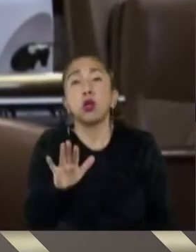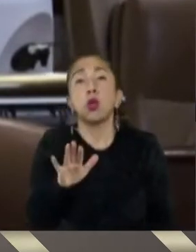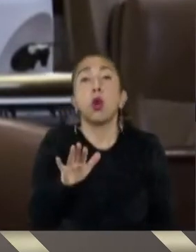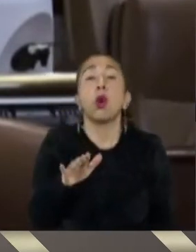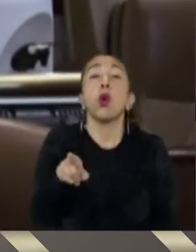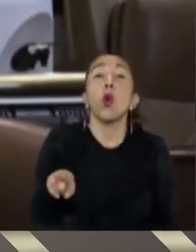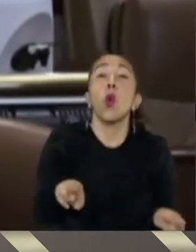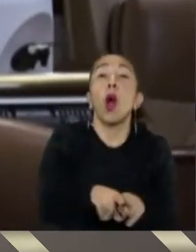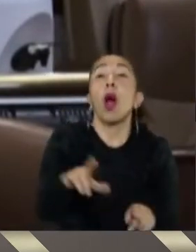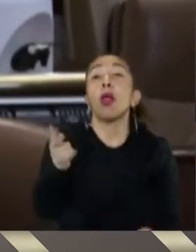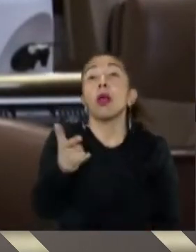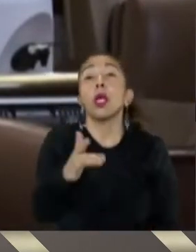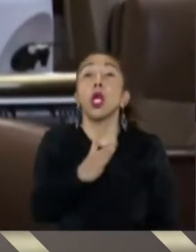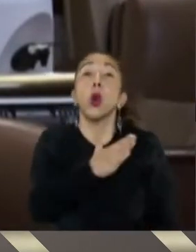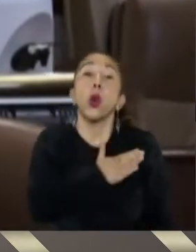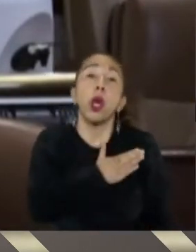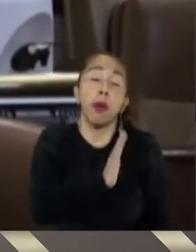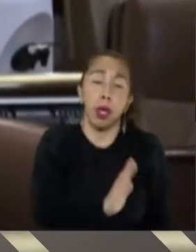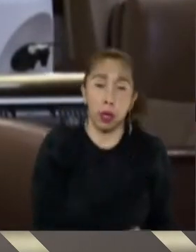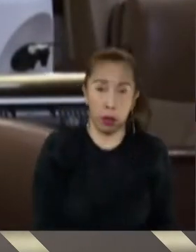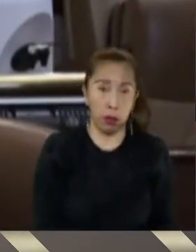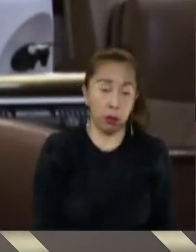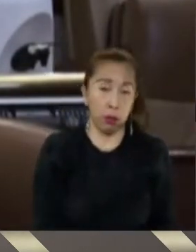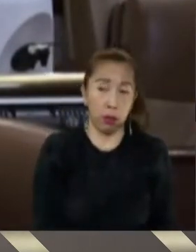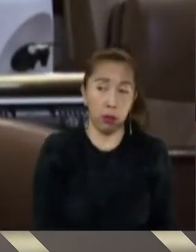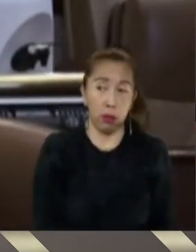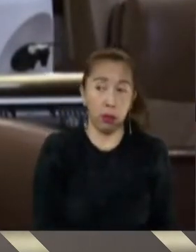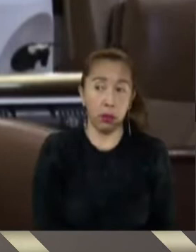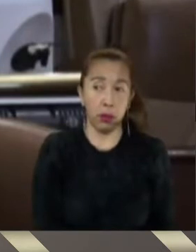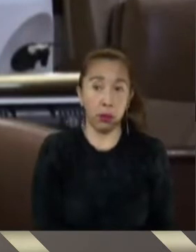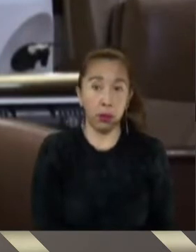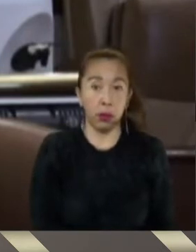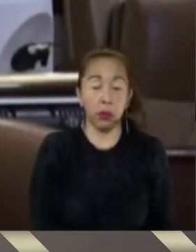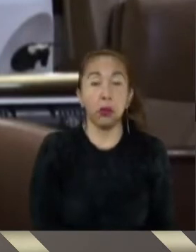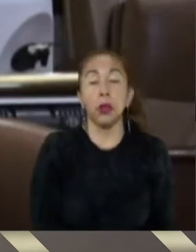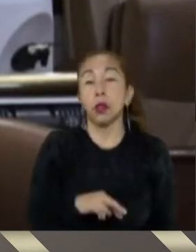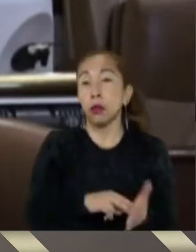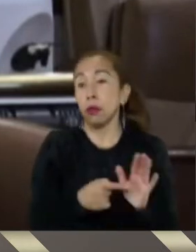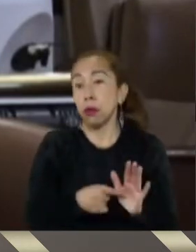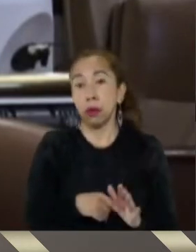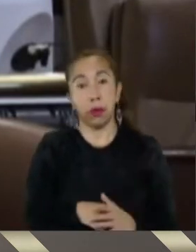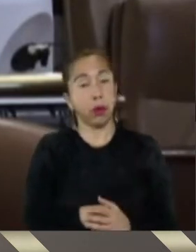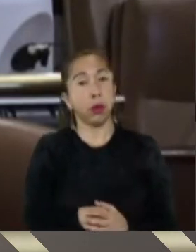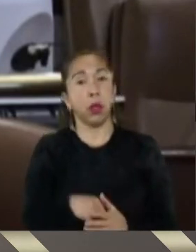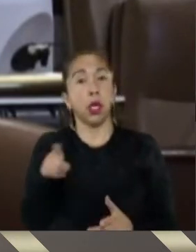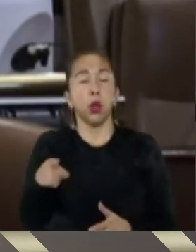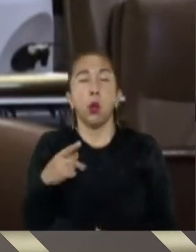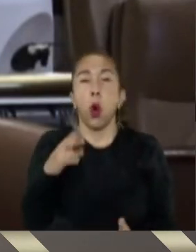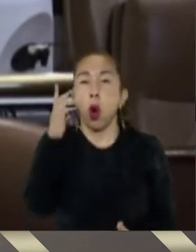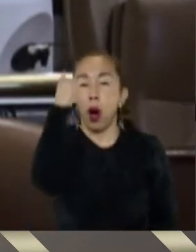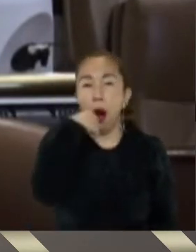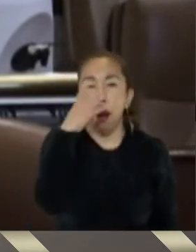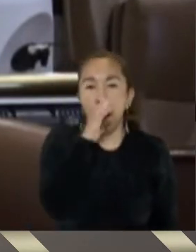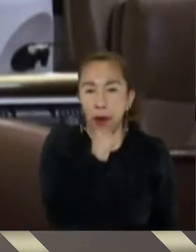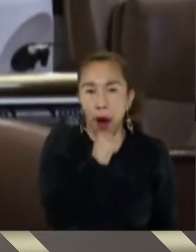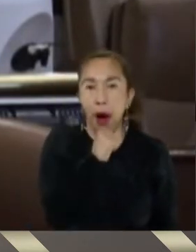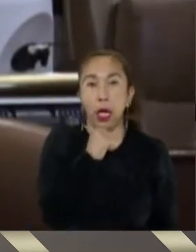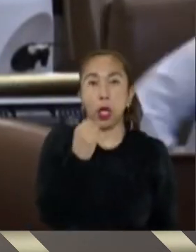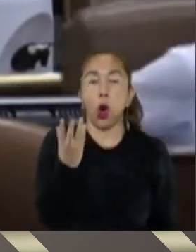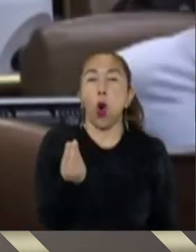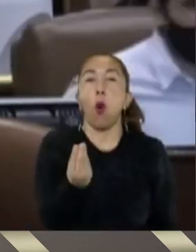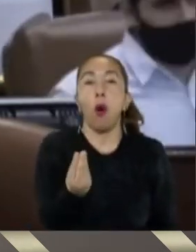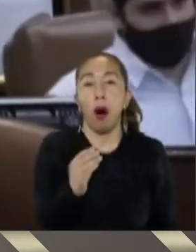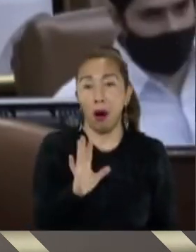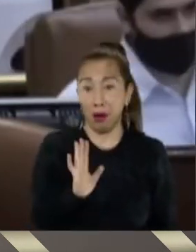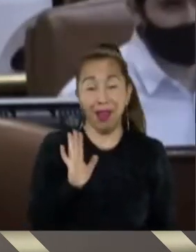es una dictadura absolutamente solapada no a la cara es cobarde de rastrera así